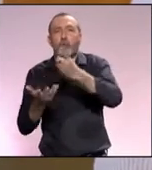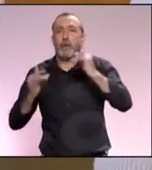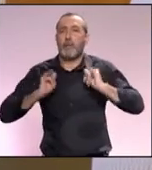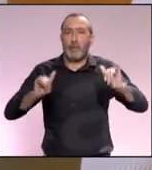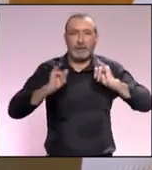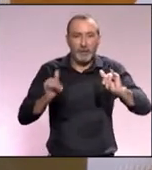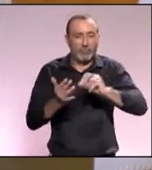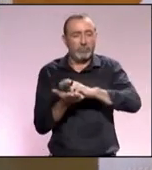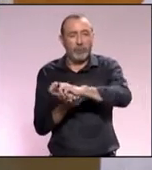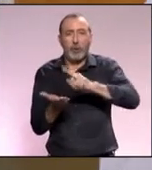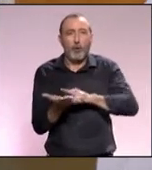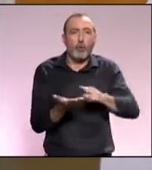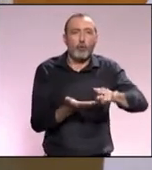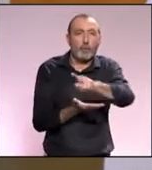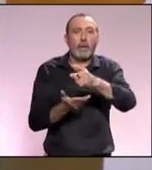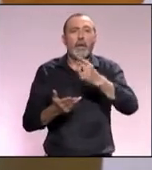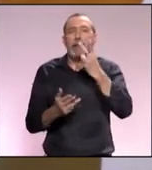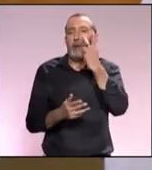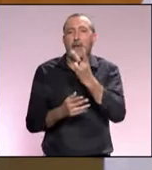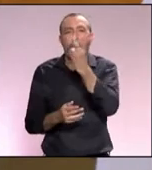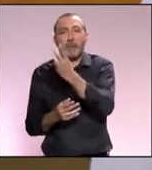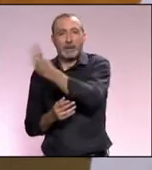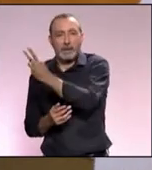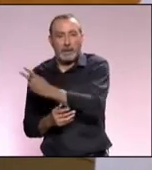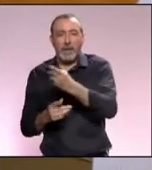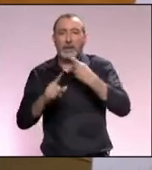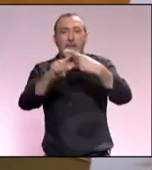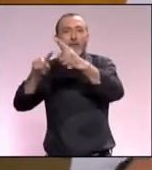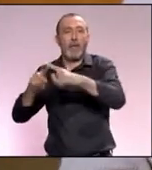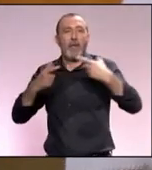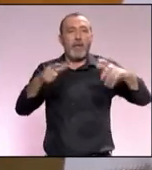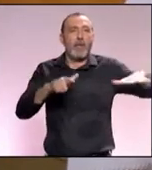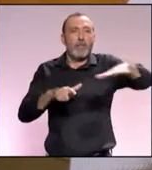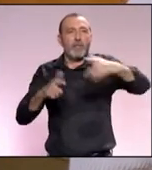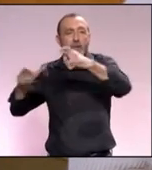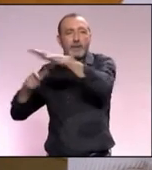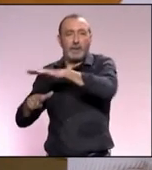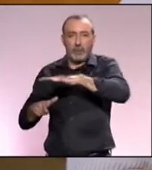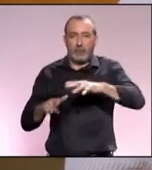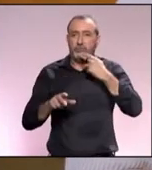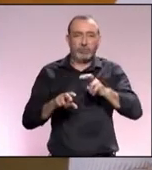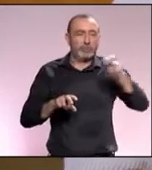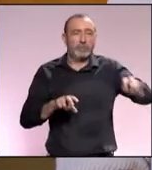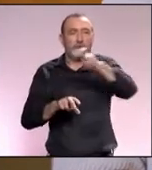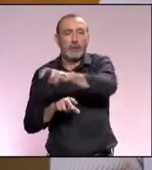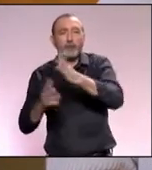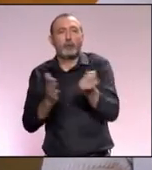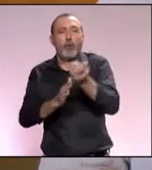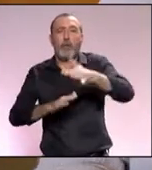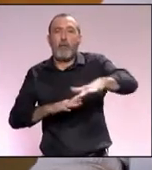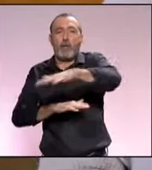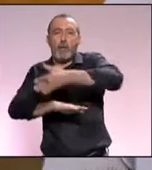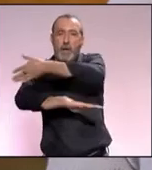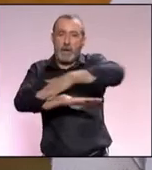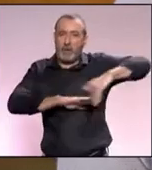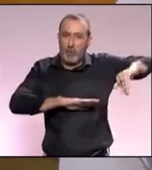de paseo, con rutas de visita entre los distintos distritos recorriendo todo el